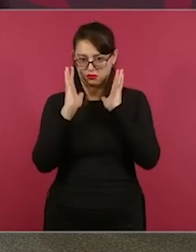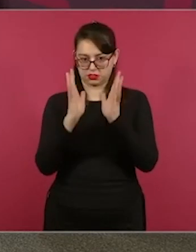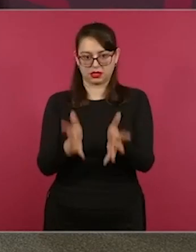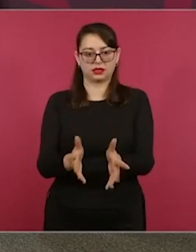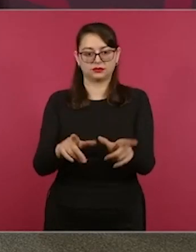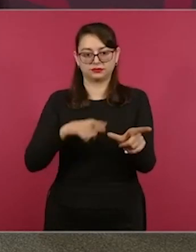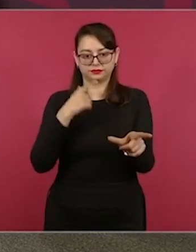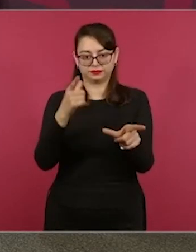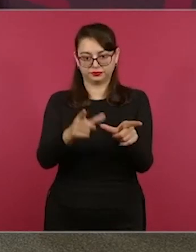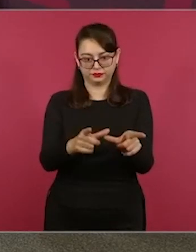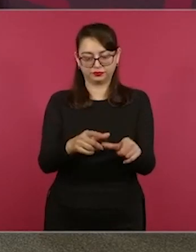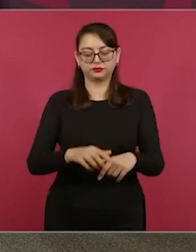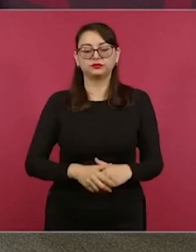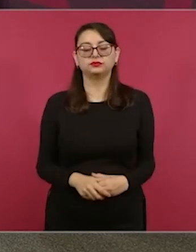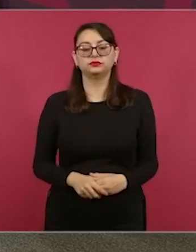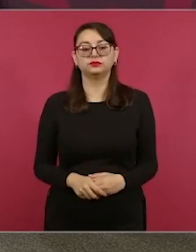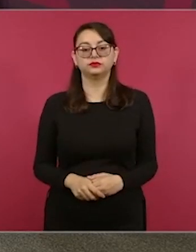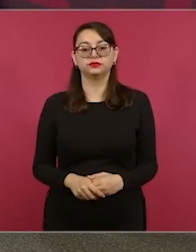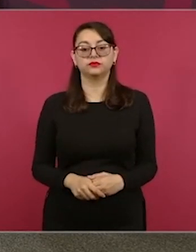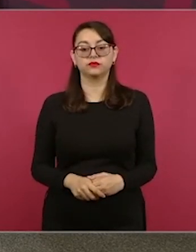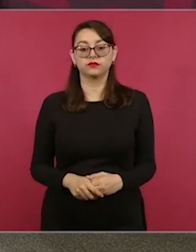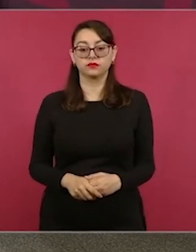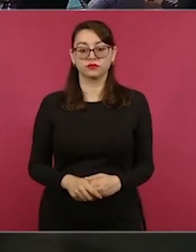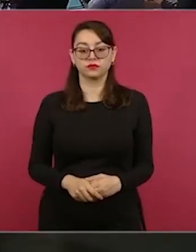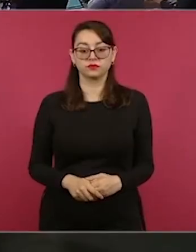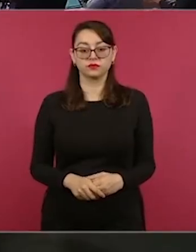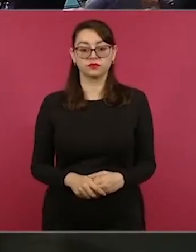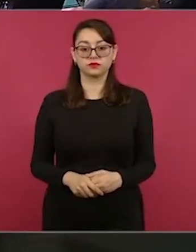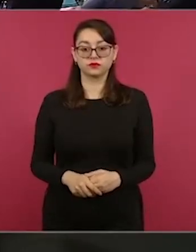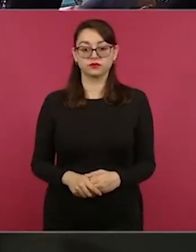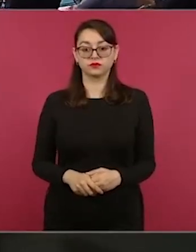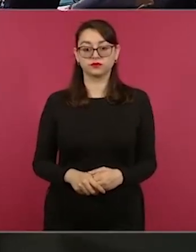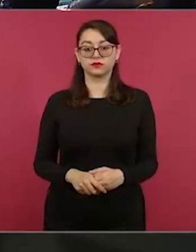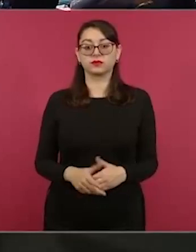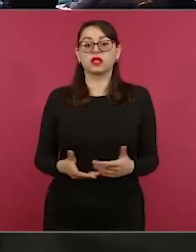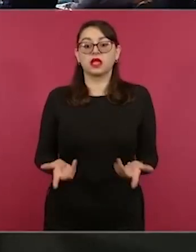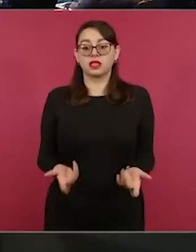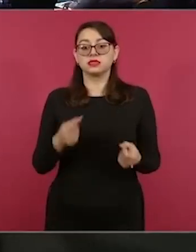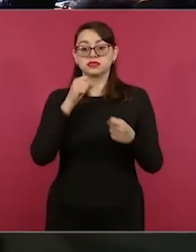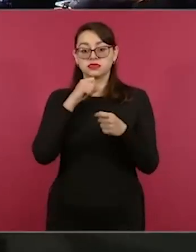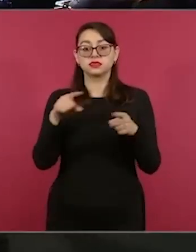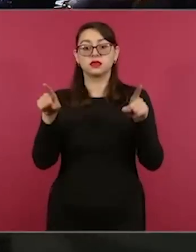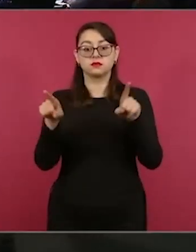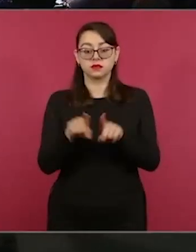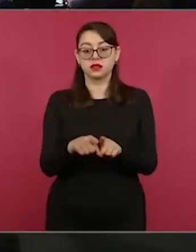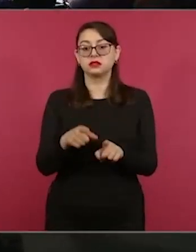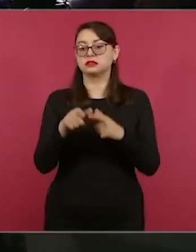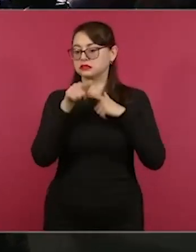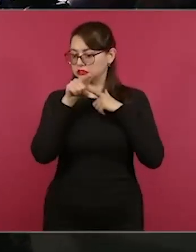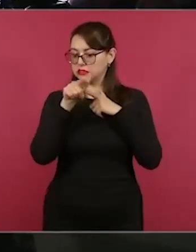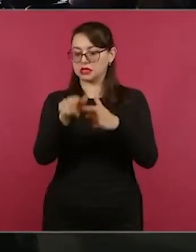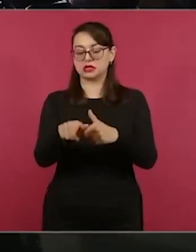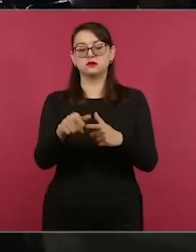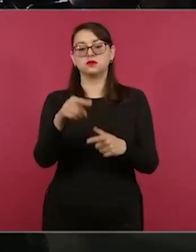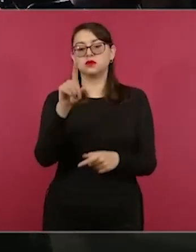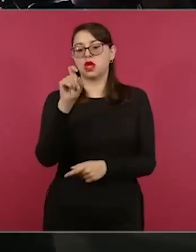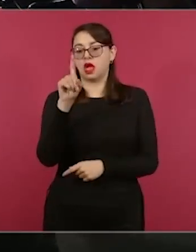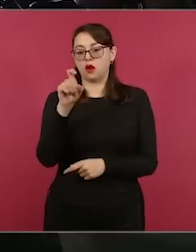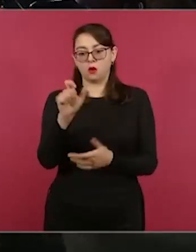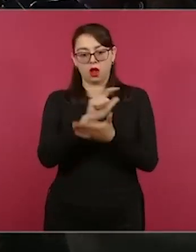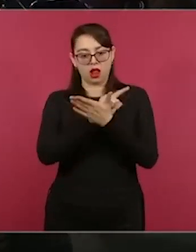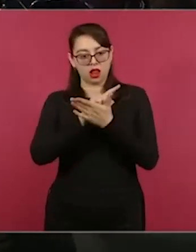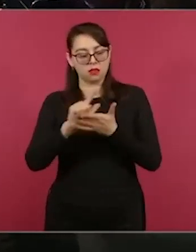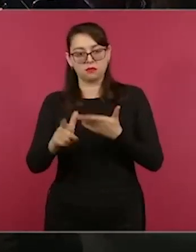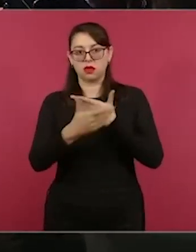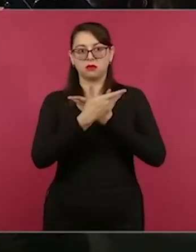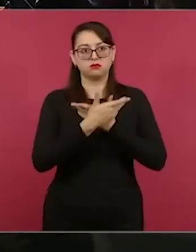con el programa gratuito de entrega de pipas con agua limpia y clorada, que el día